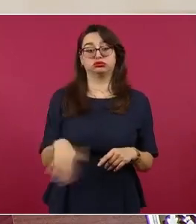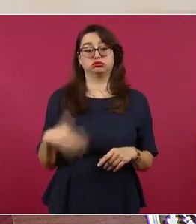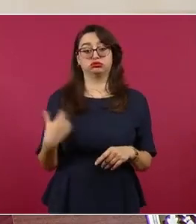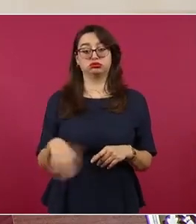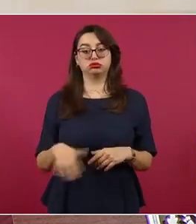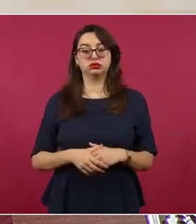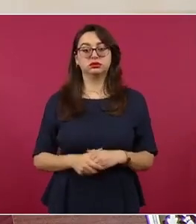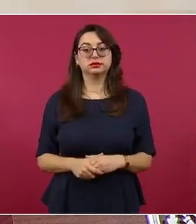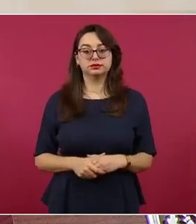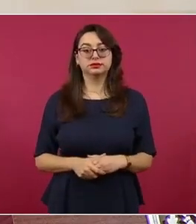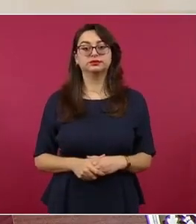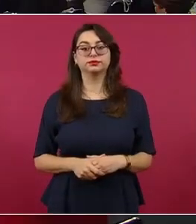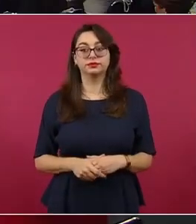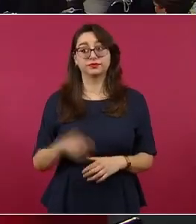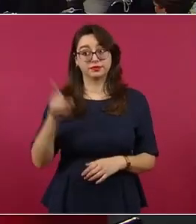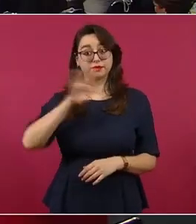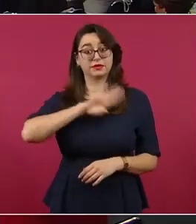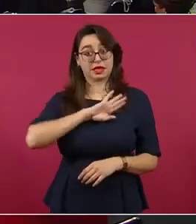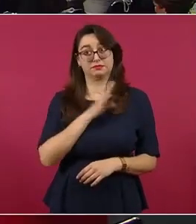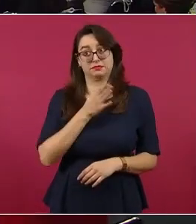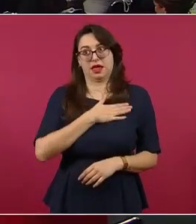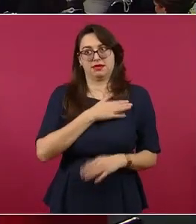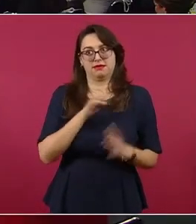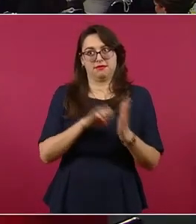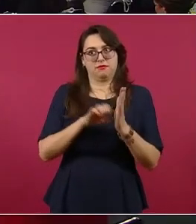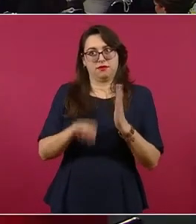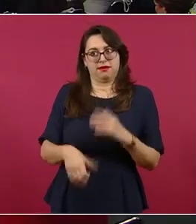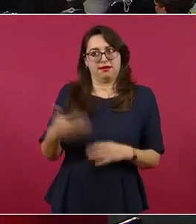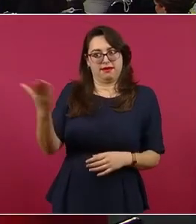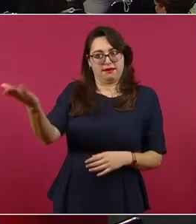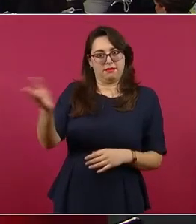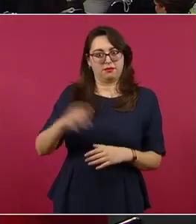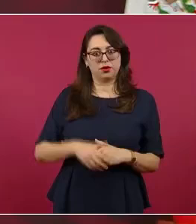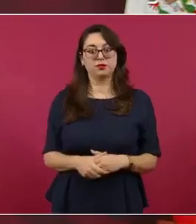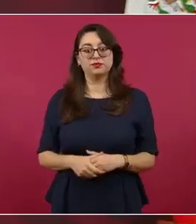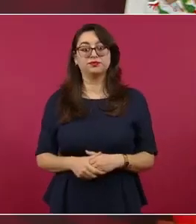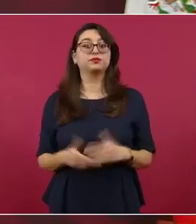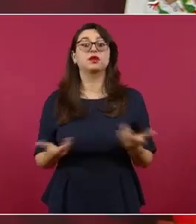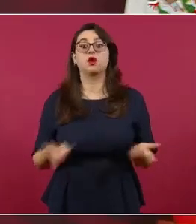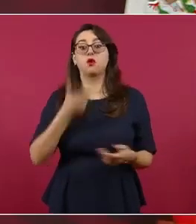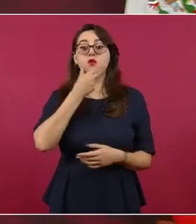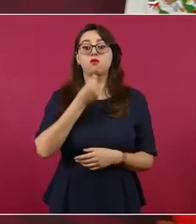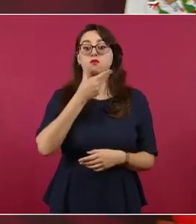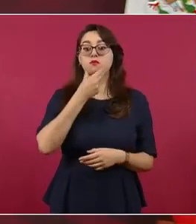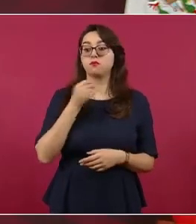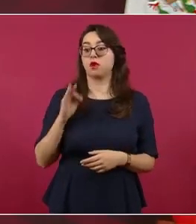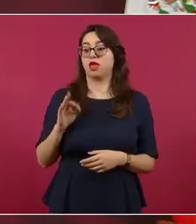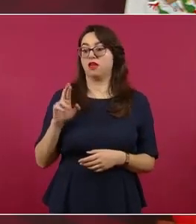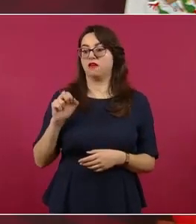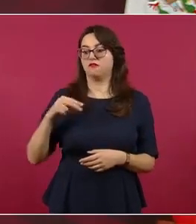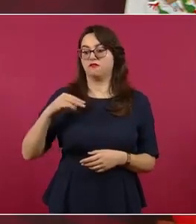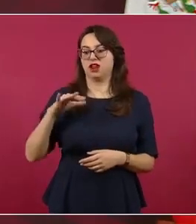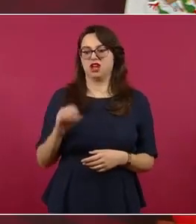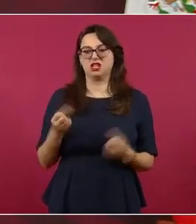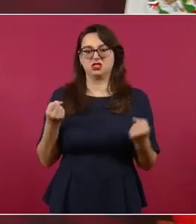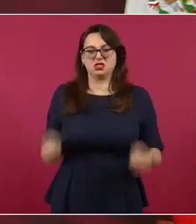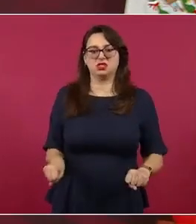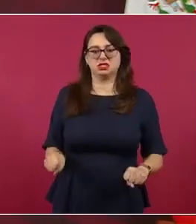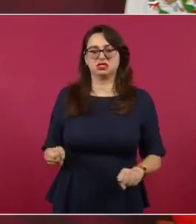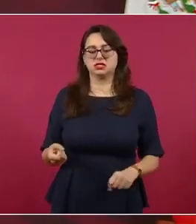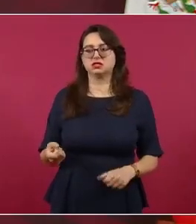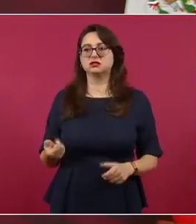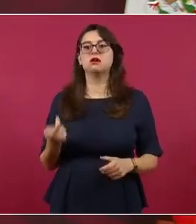En España tienen ese problema, o sea, ya no está franco, pero es el